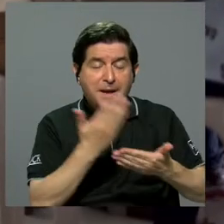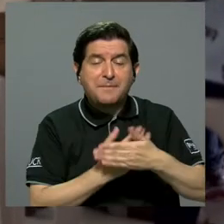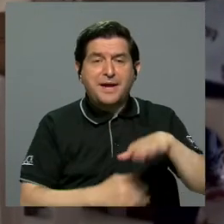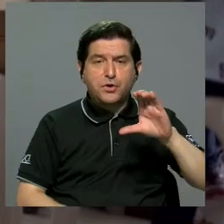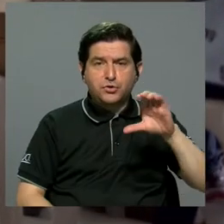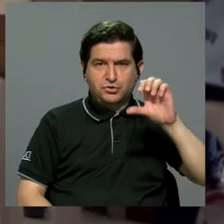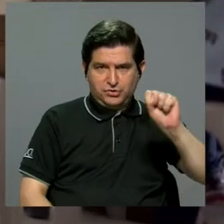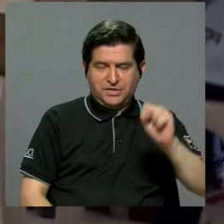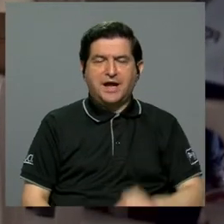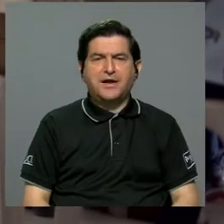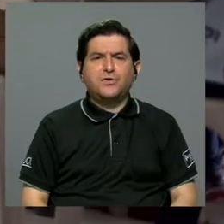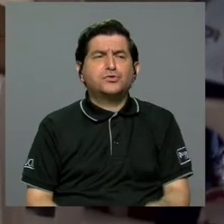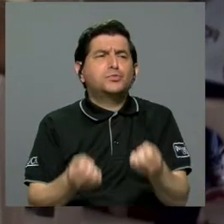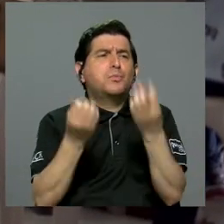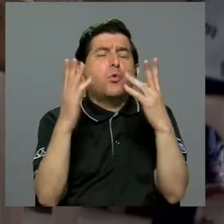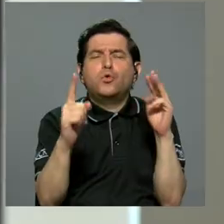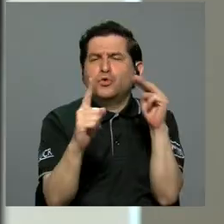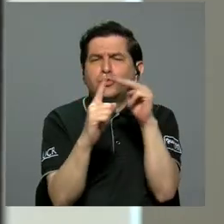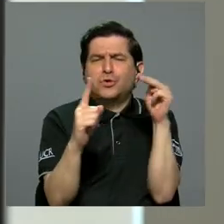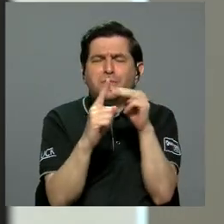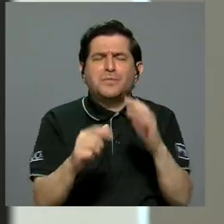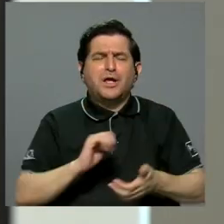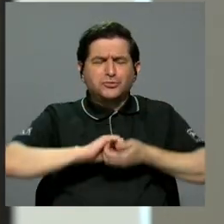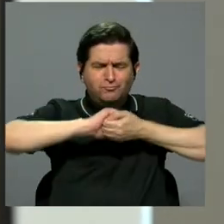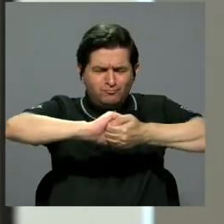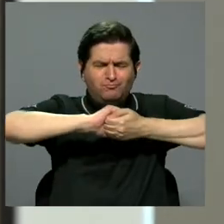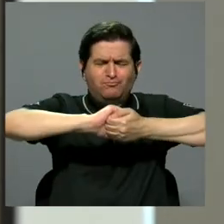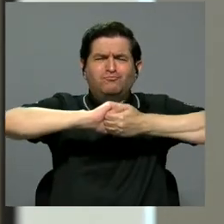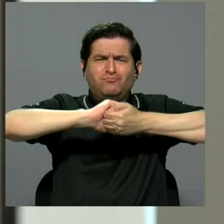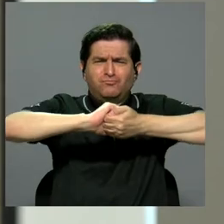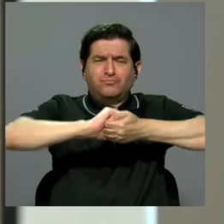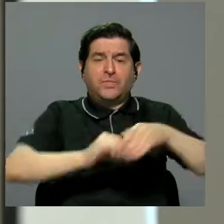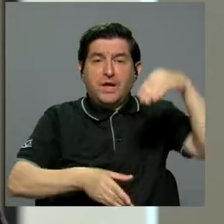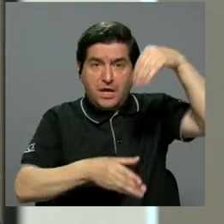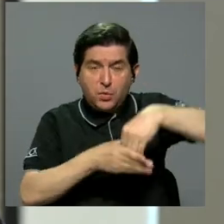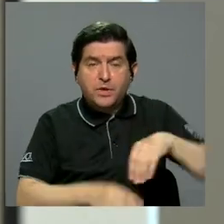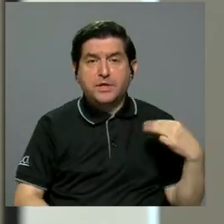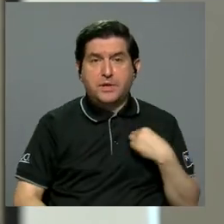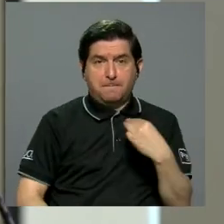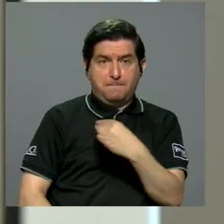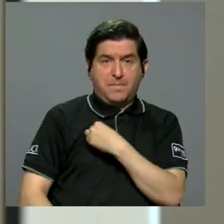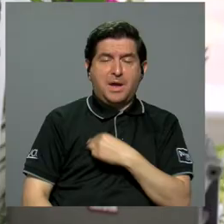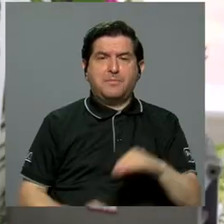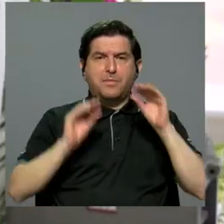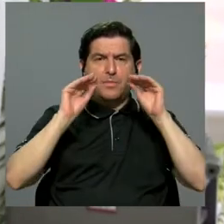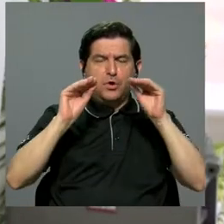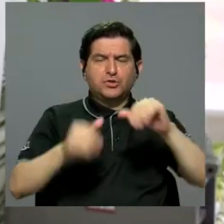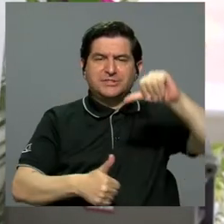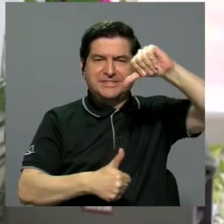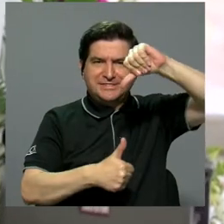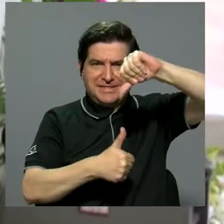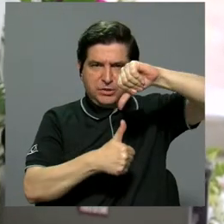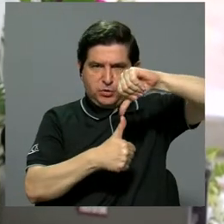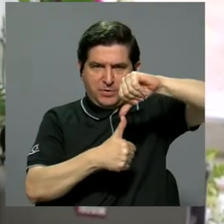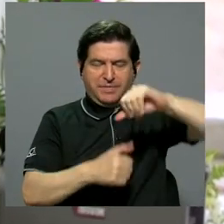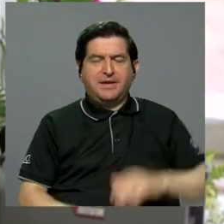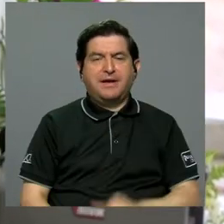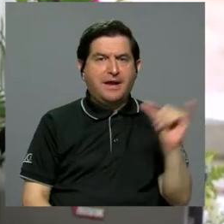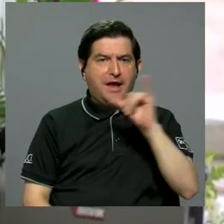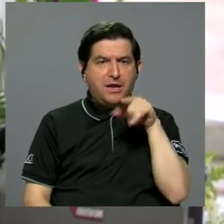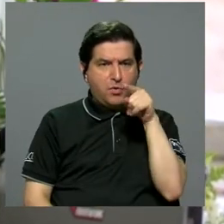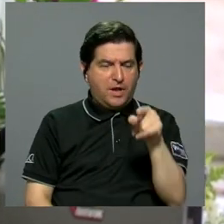manos de don Carlos Sandoval han llegado muchos mensajes de solidaridad, entre ellos los miembros de la Cátedra Centroamérica,